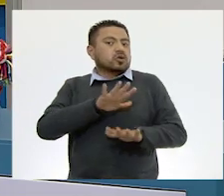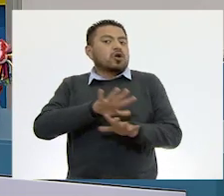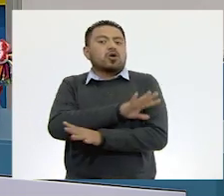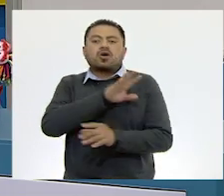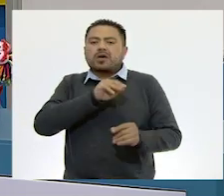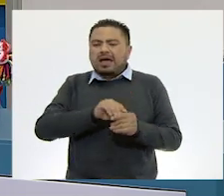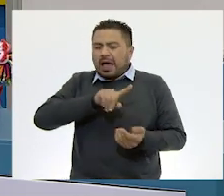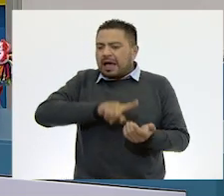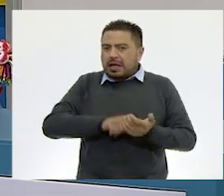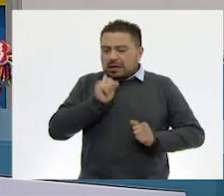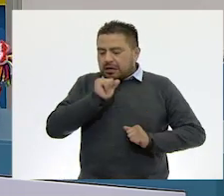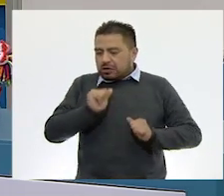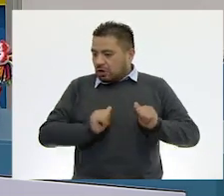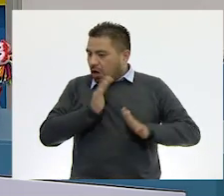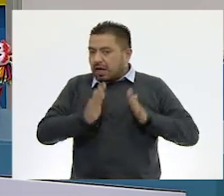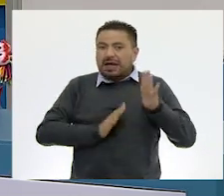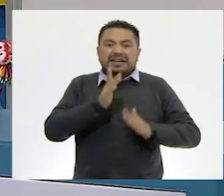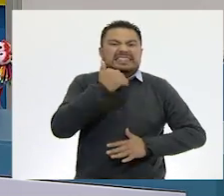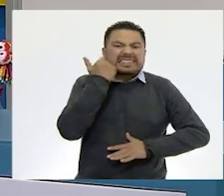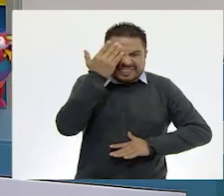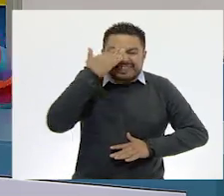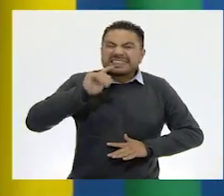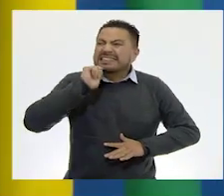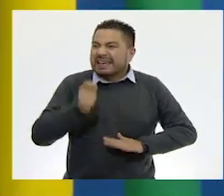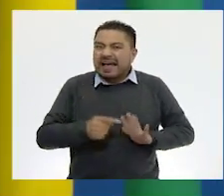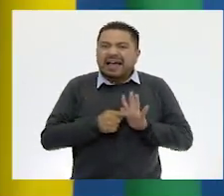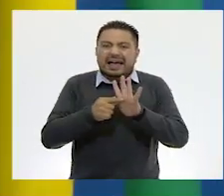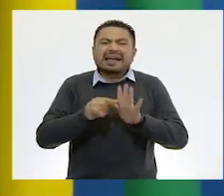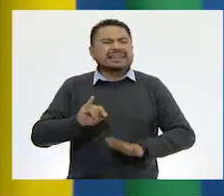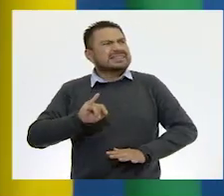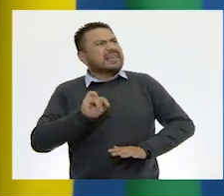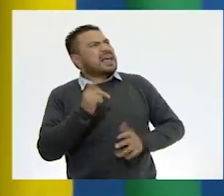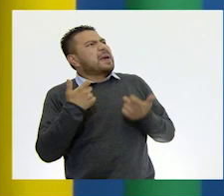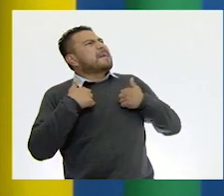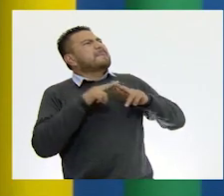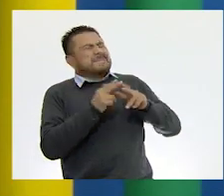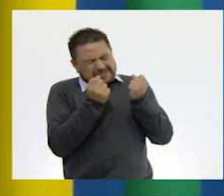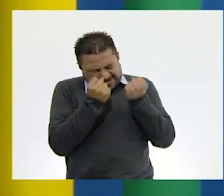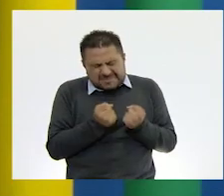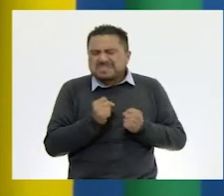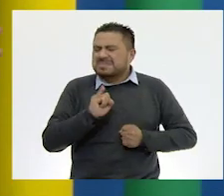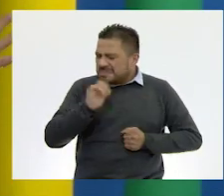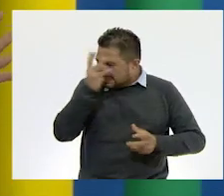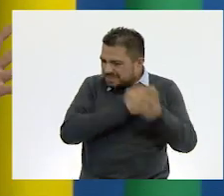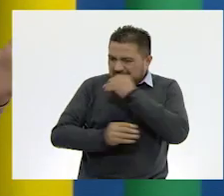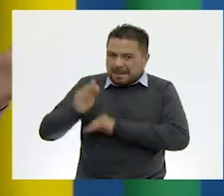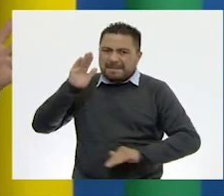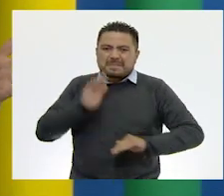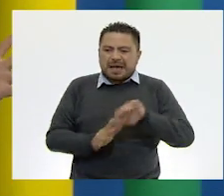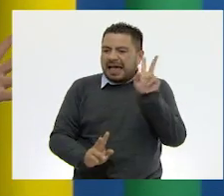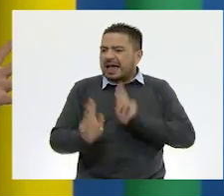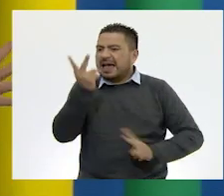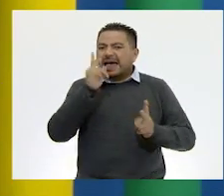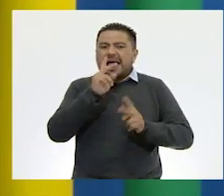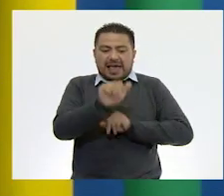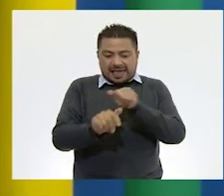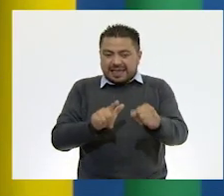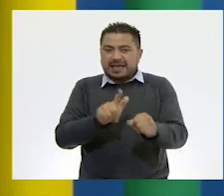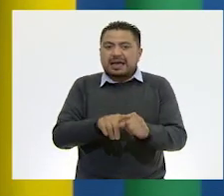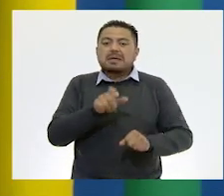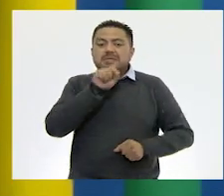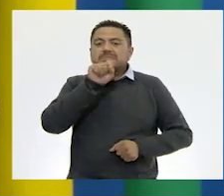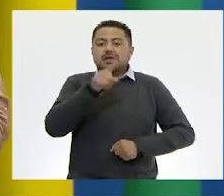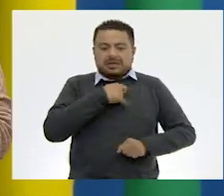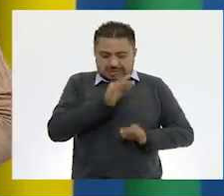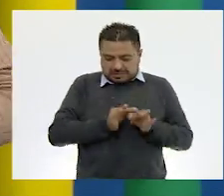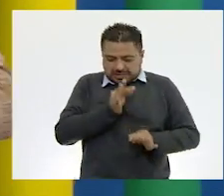llena de sorpresas. ¿Quieren saber de qué se trata? ¡Sí maestra! Seguro aprenderemos más sobre las plantas y los animales. También